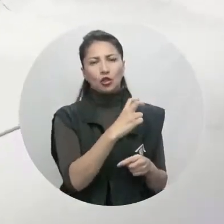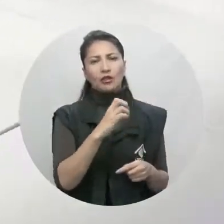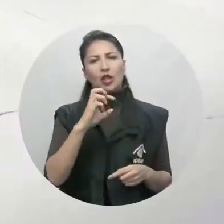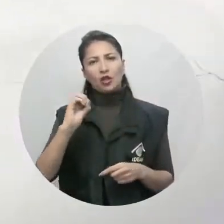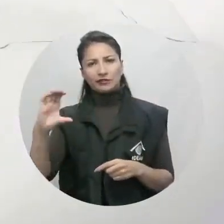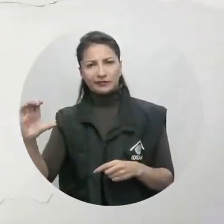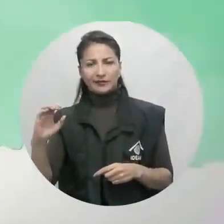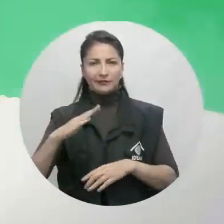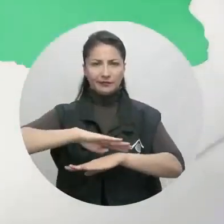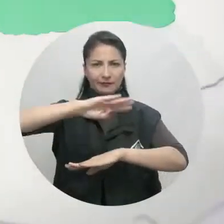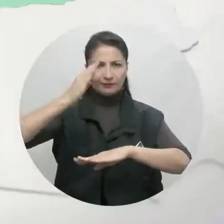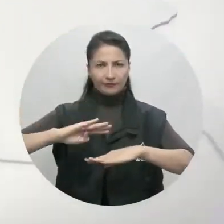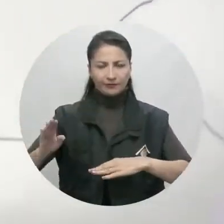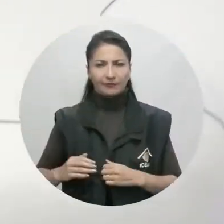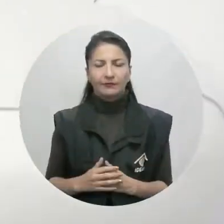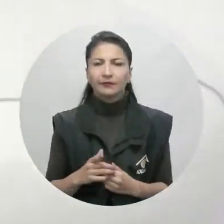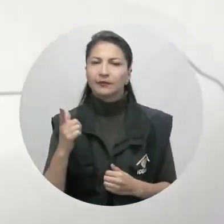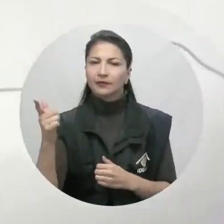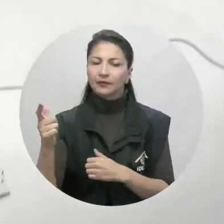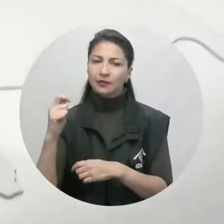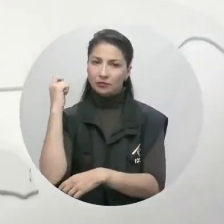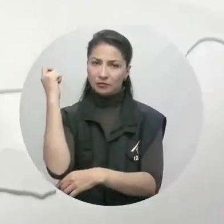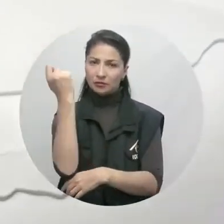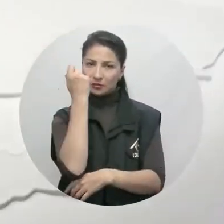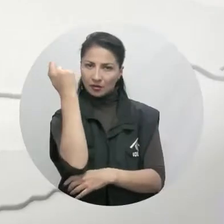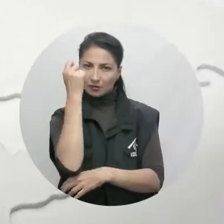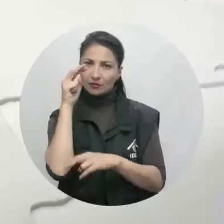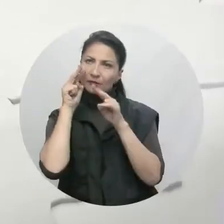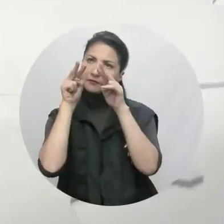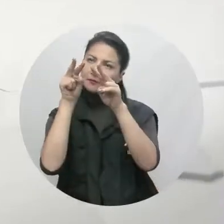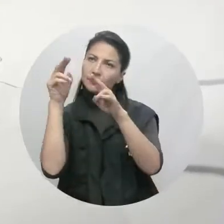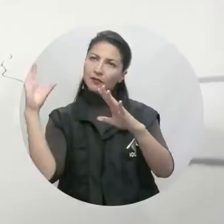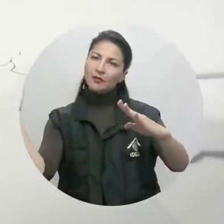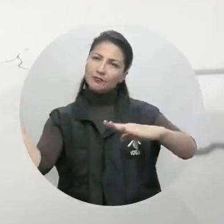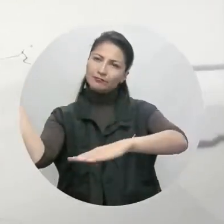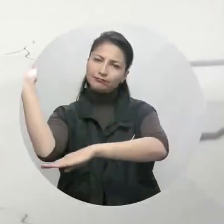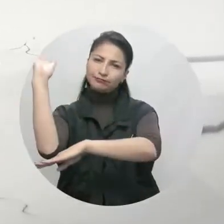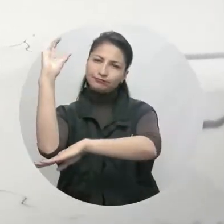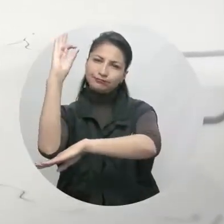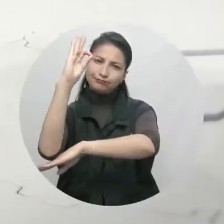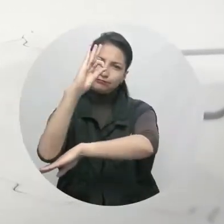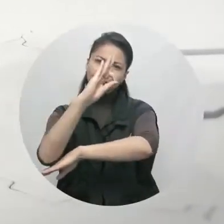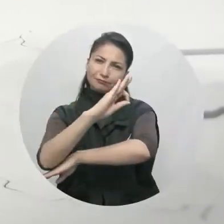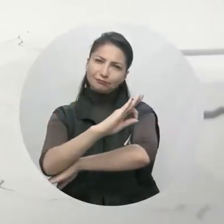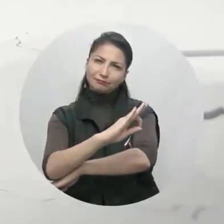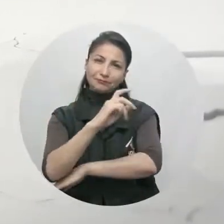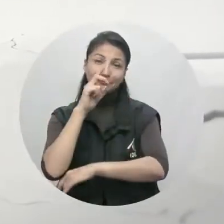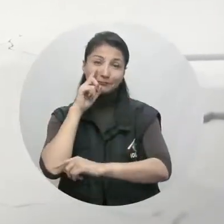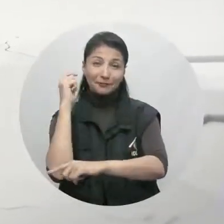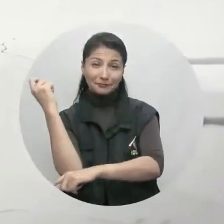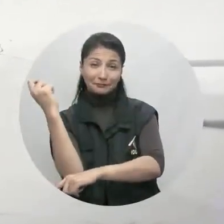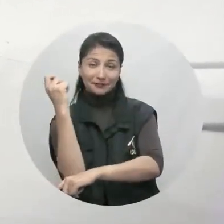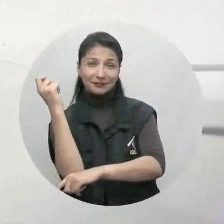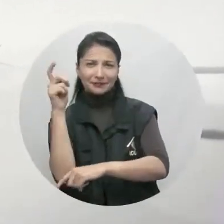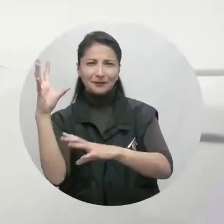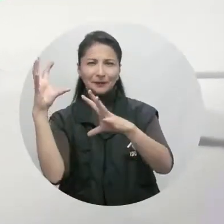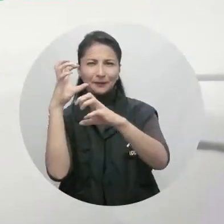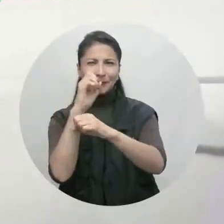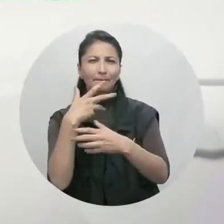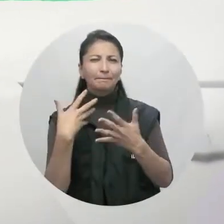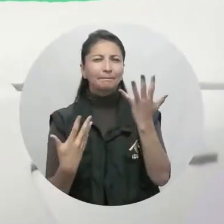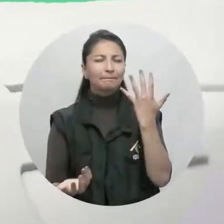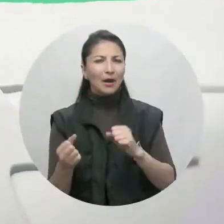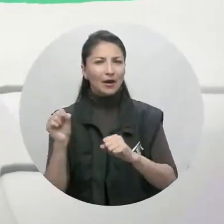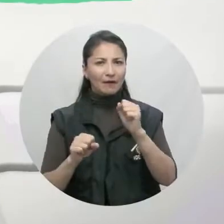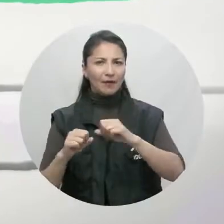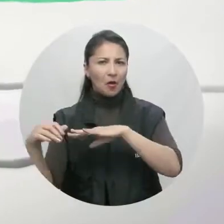posibilidad de lluvias en el norte y occidente de Antioquia. Sobre los llanos orientales tenemos una tarde con el sol que cae en el horizonte vaquero colombiano,